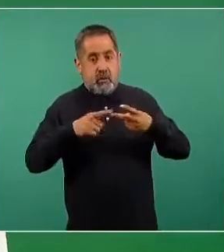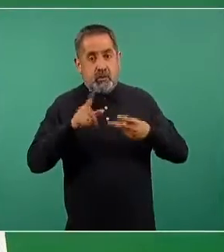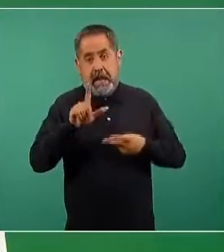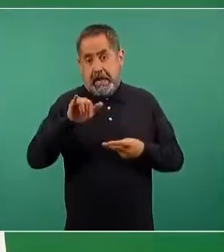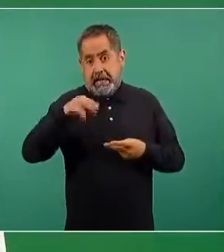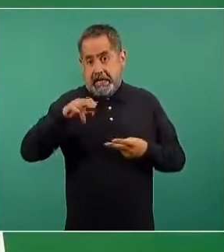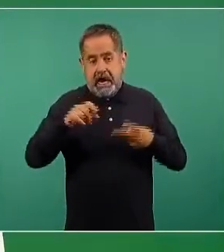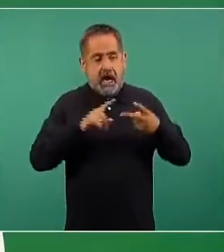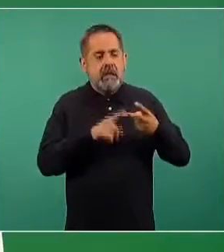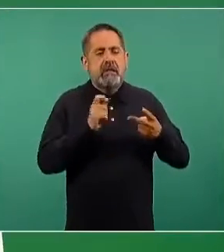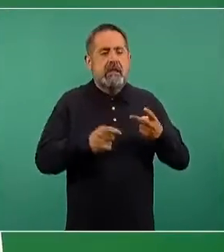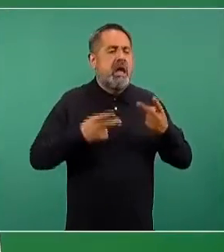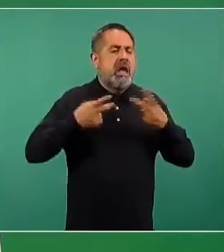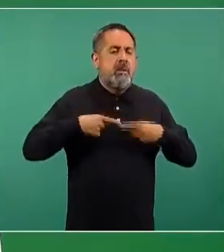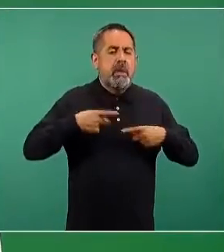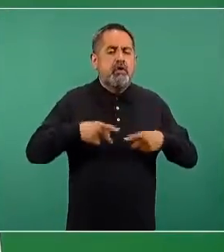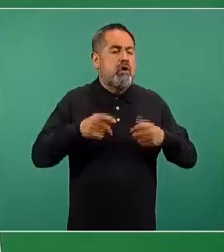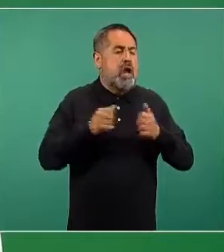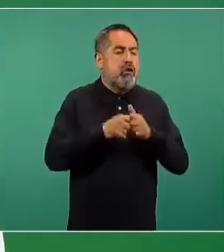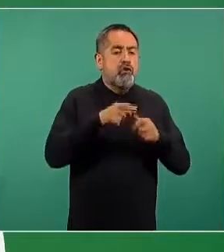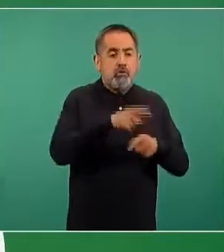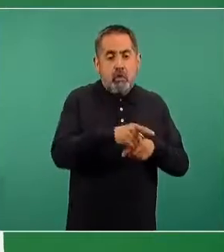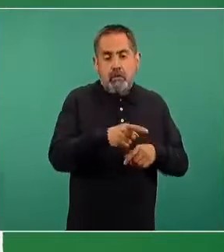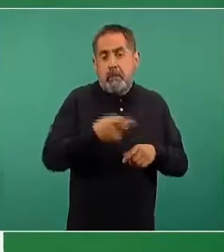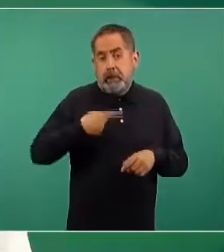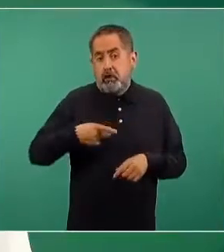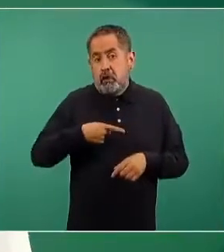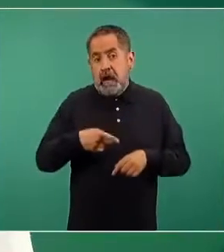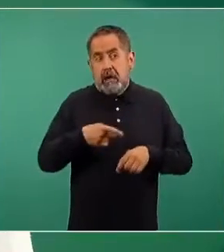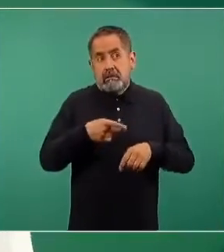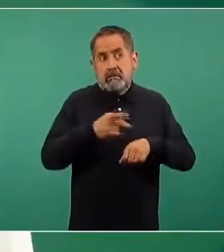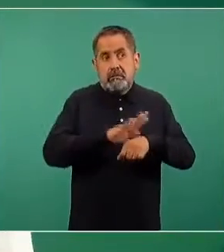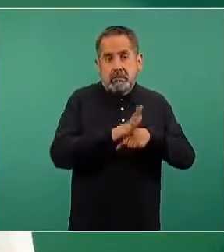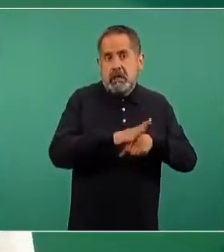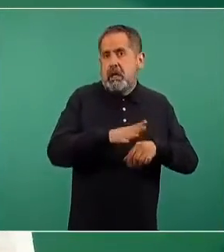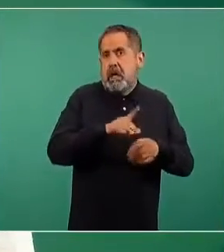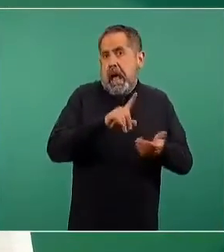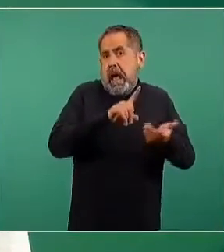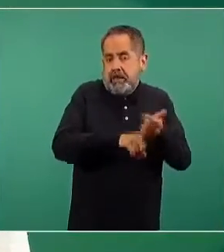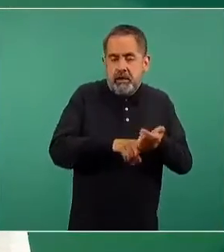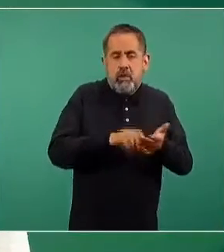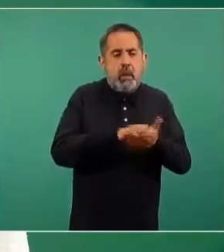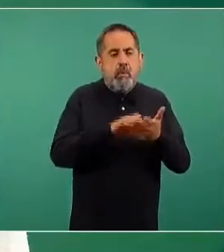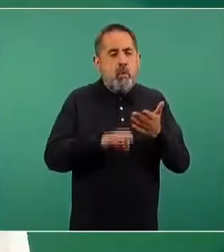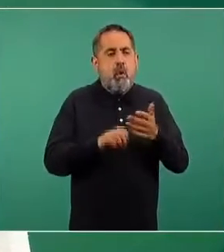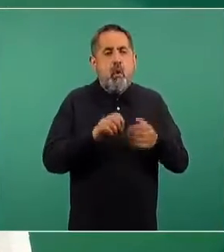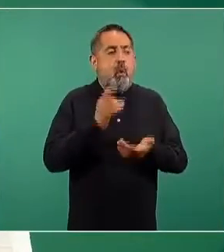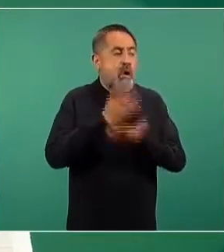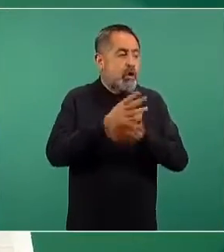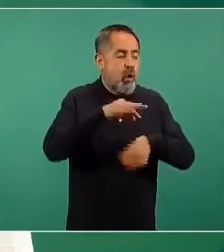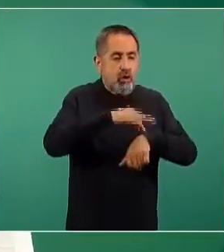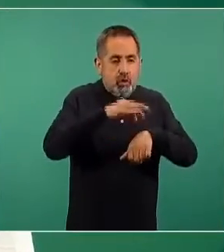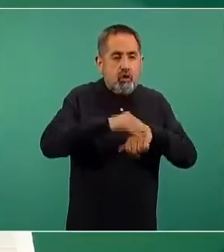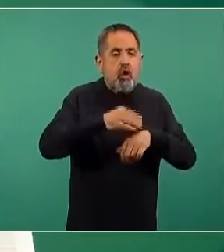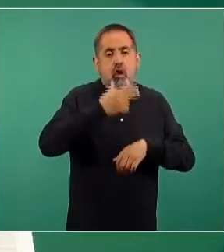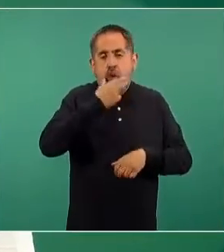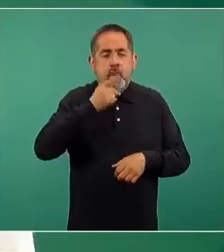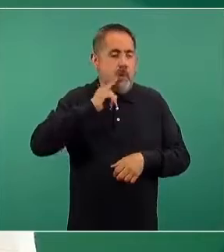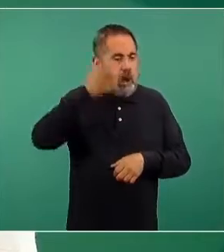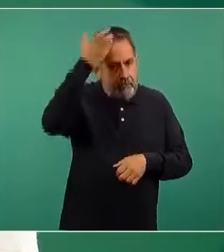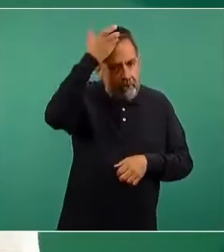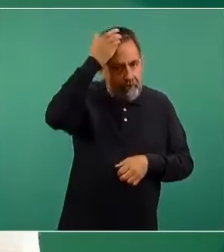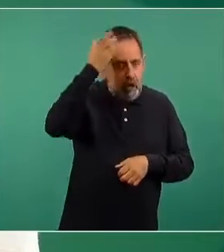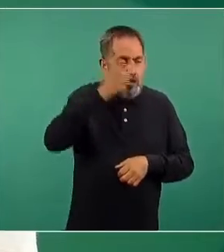son personas que trabajan con pacientes, es decir, personal clínico, no solamente médicas y médicos y enfermeros y